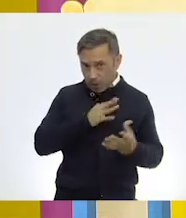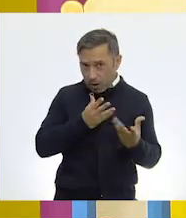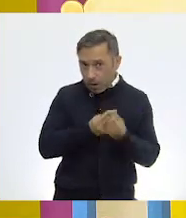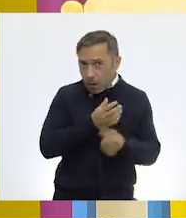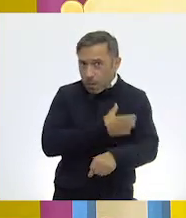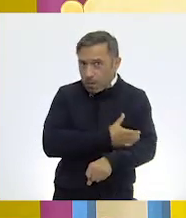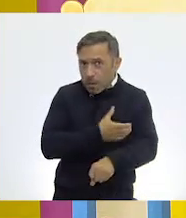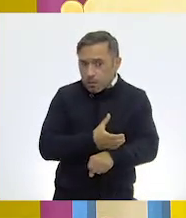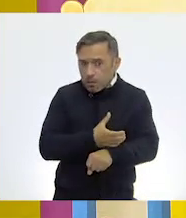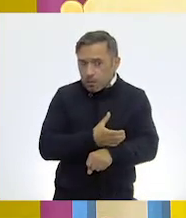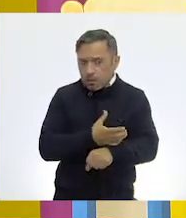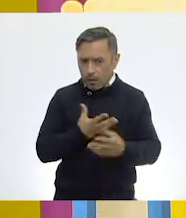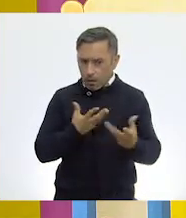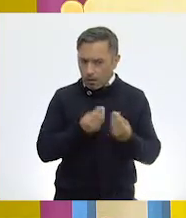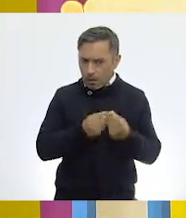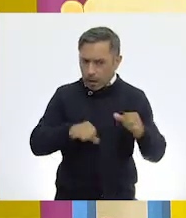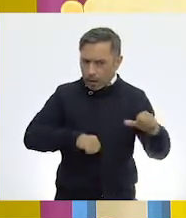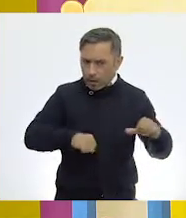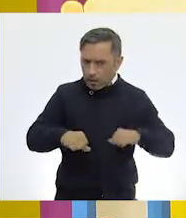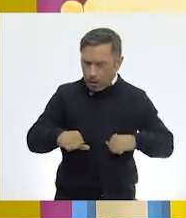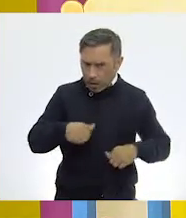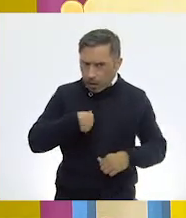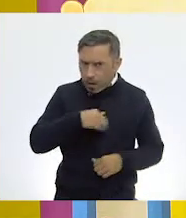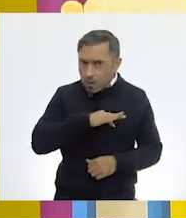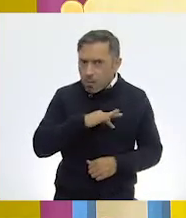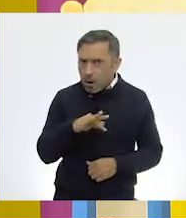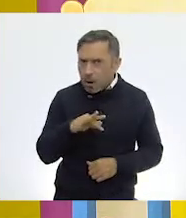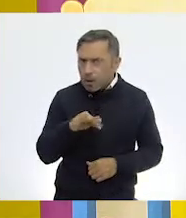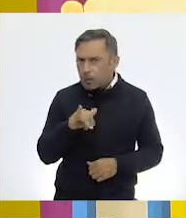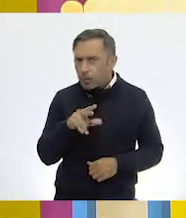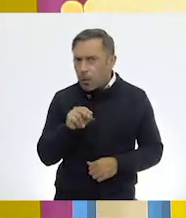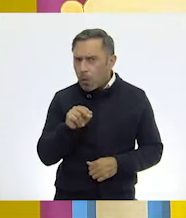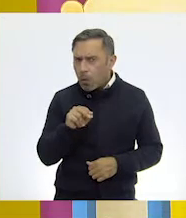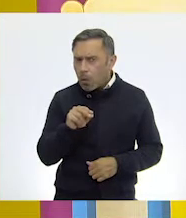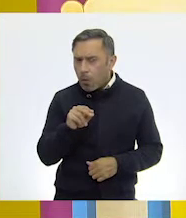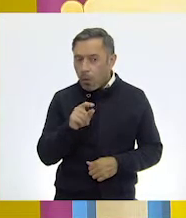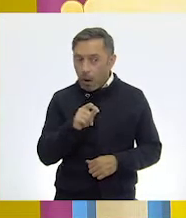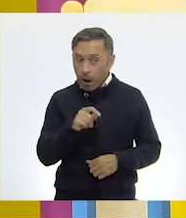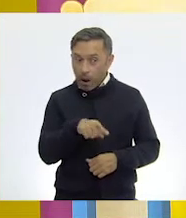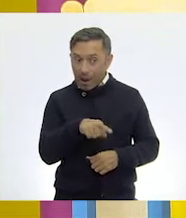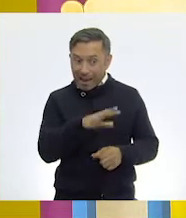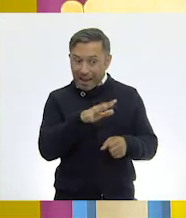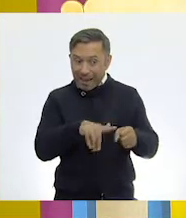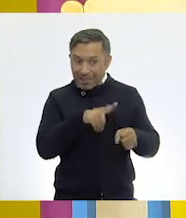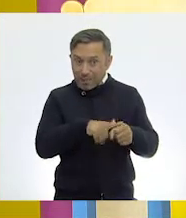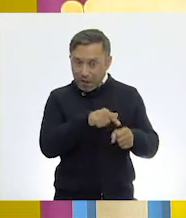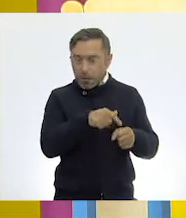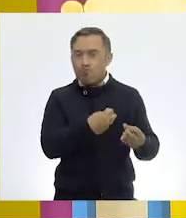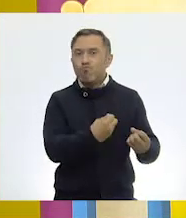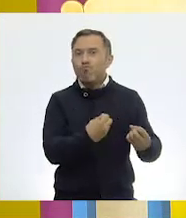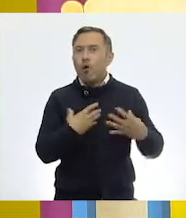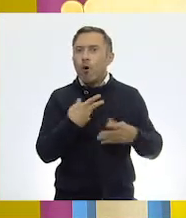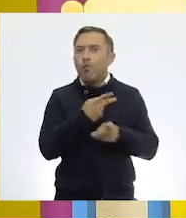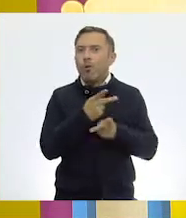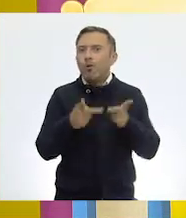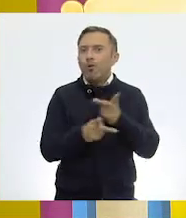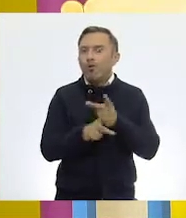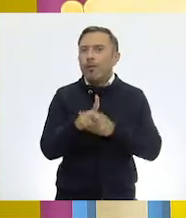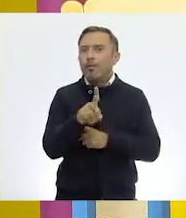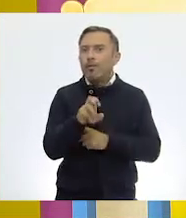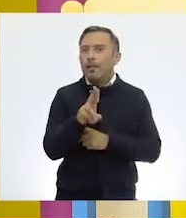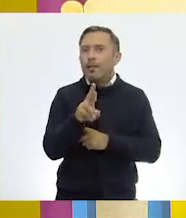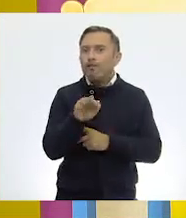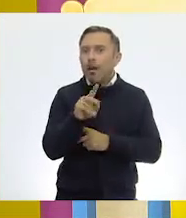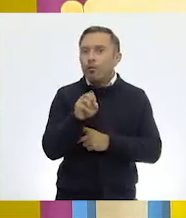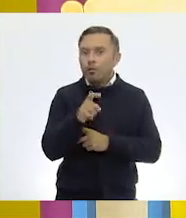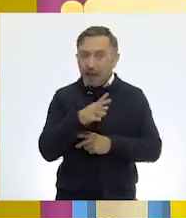actividades con ellos? ¿O tal vez puedo obtener algún derivado de esos animales? Si tu respuesta es sí, quiere decir que